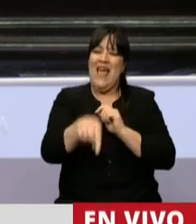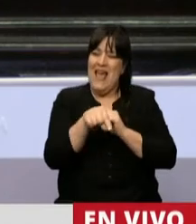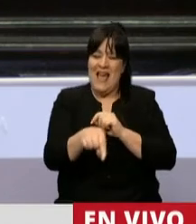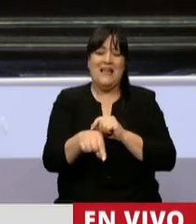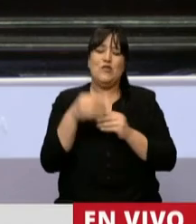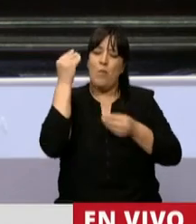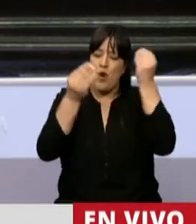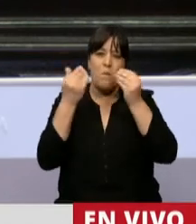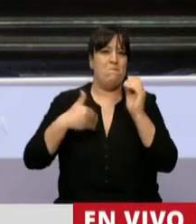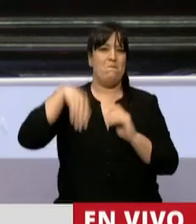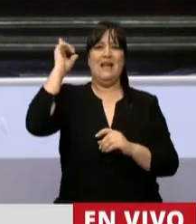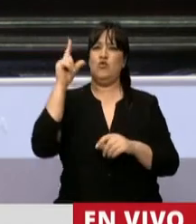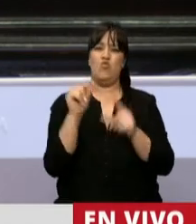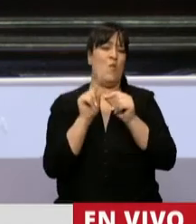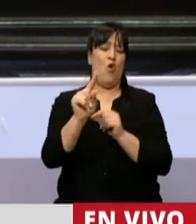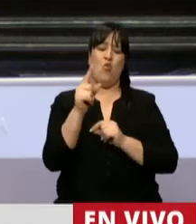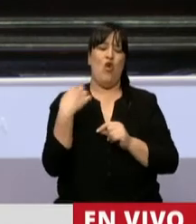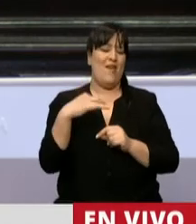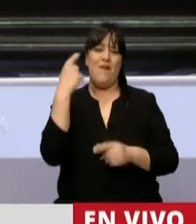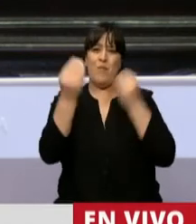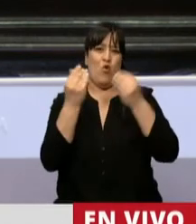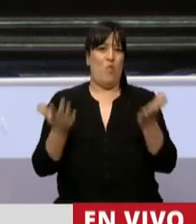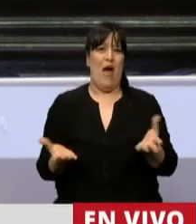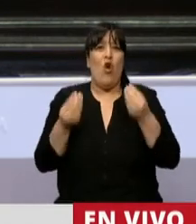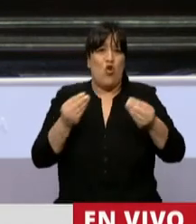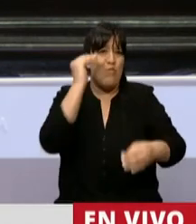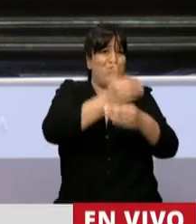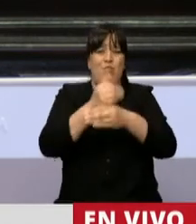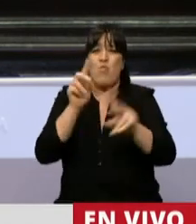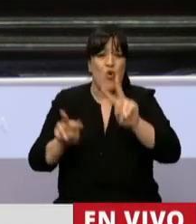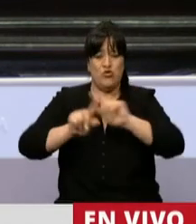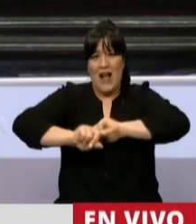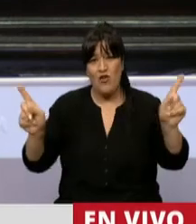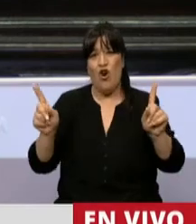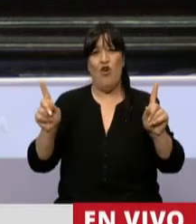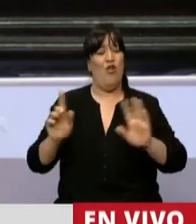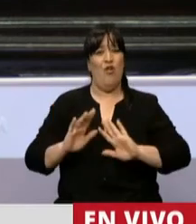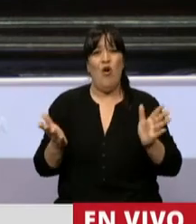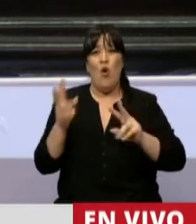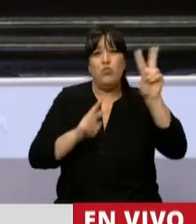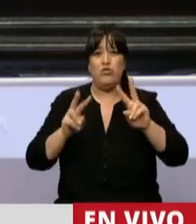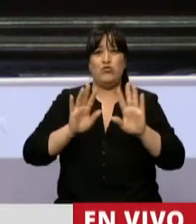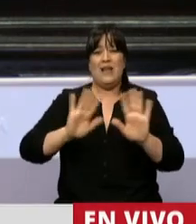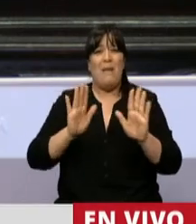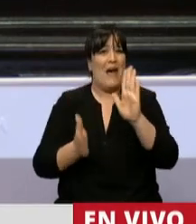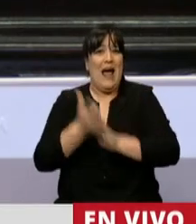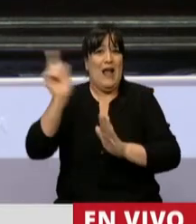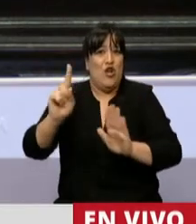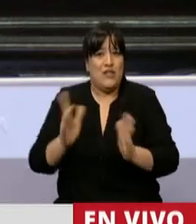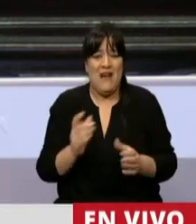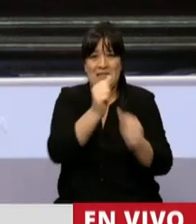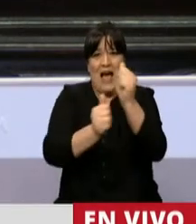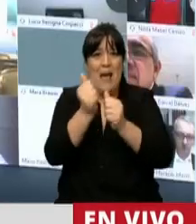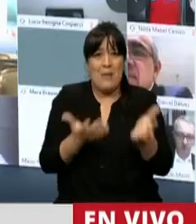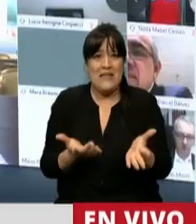principal preocupación en este Congreso. ¿Cómo evitamos que cierren las pymes? ¿Cómo evitamos que se vayan las empresas y